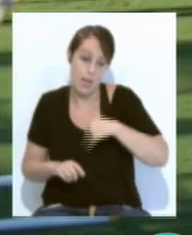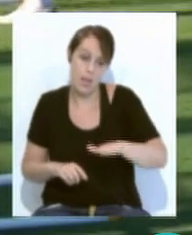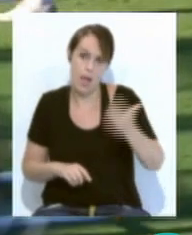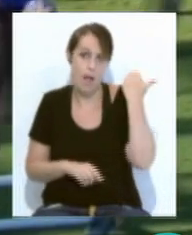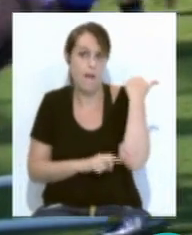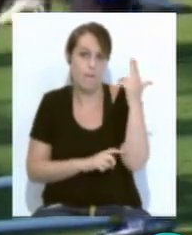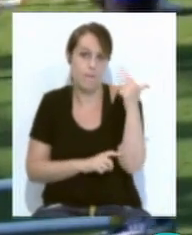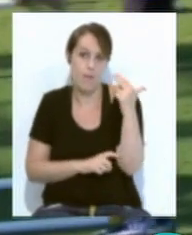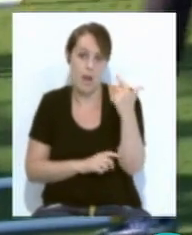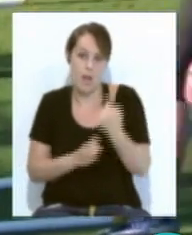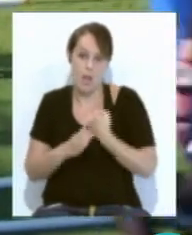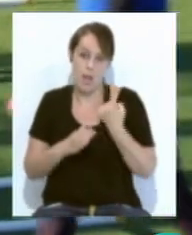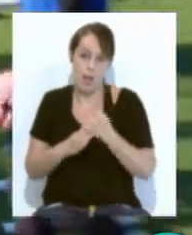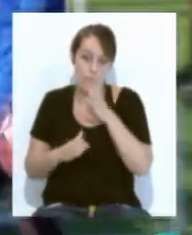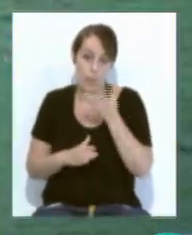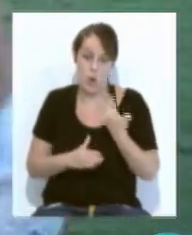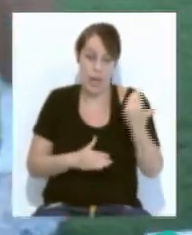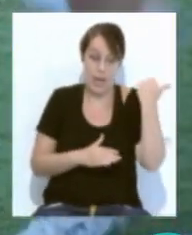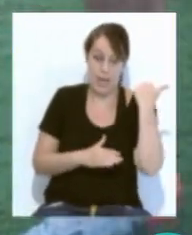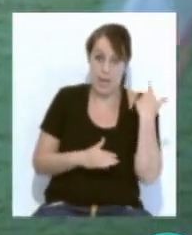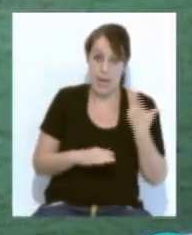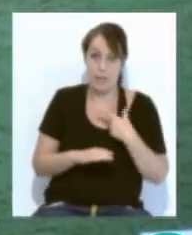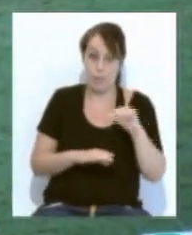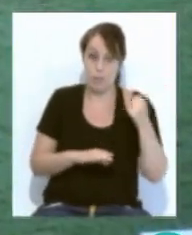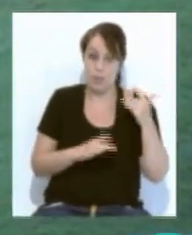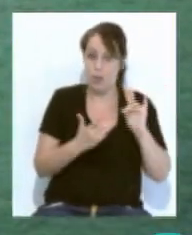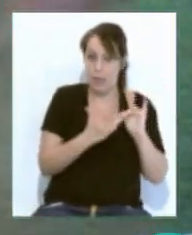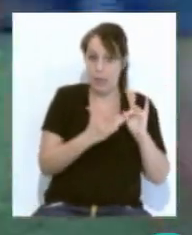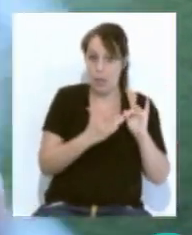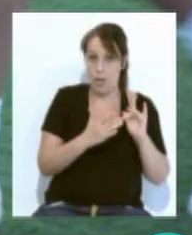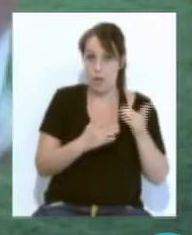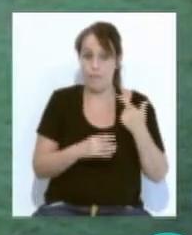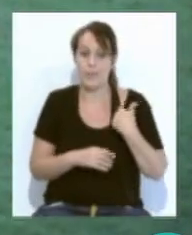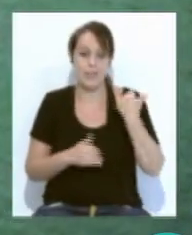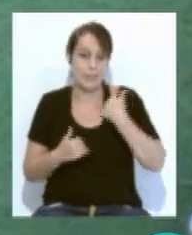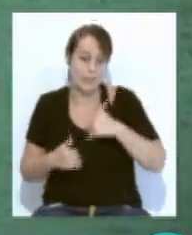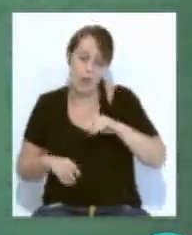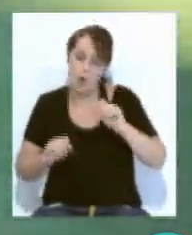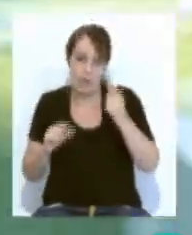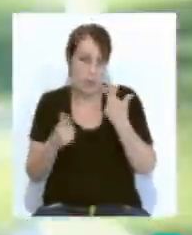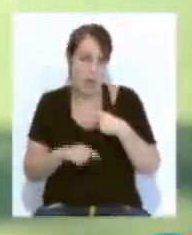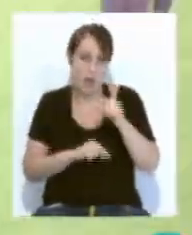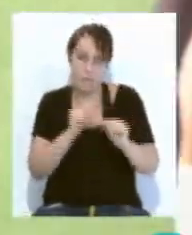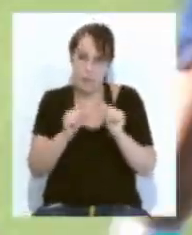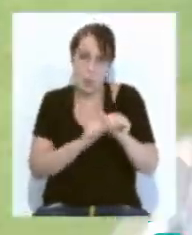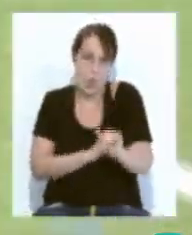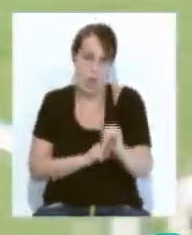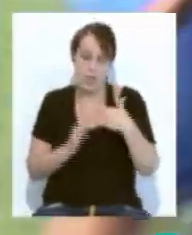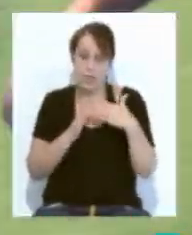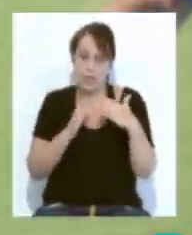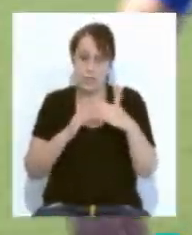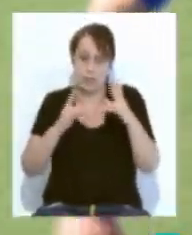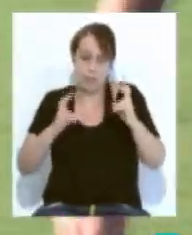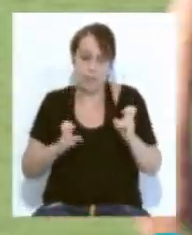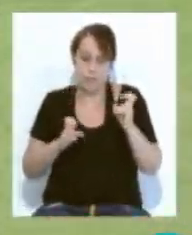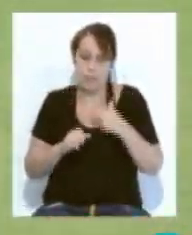desde el pasado viernes al haber tenido contacto con el anterior positivo. Tras confirmarse que padece el virus continuará aislado en su domicilio con